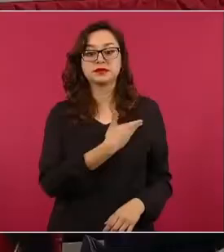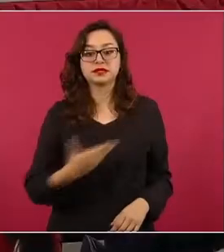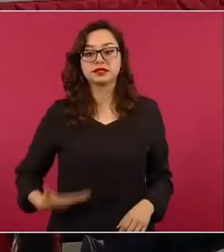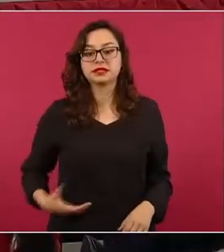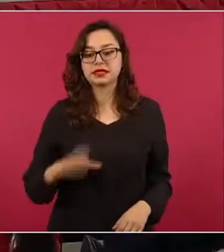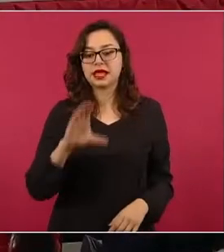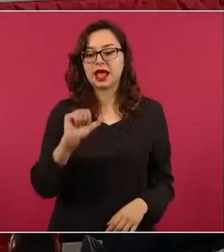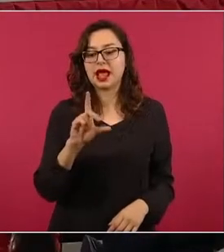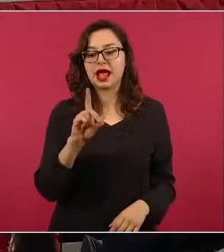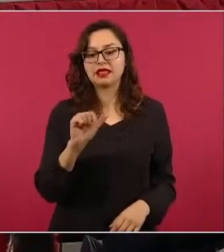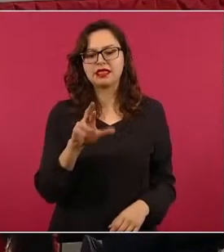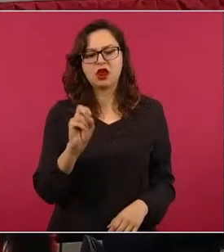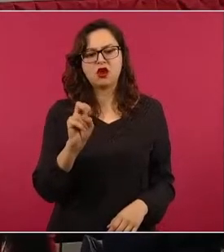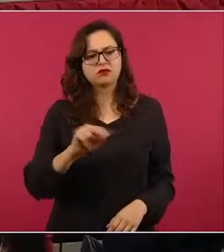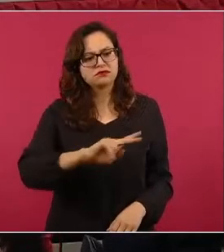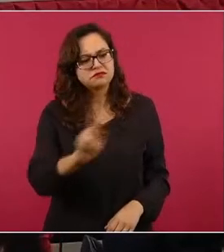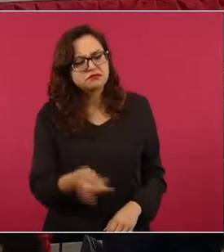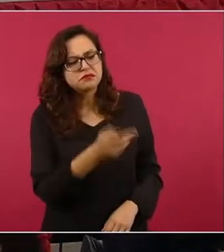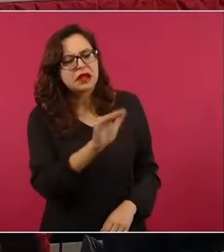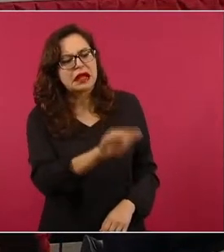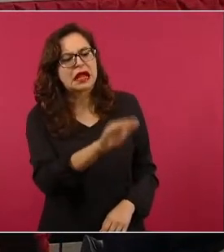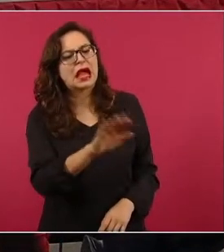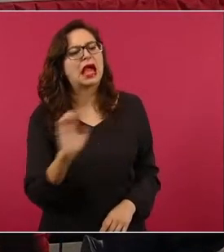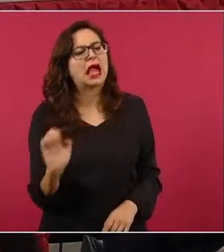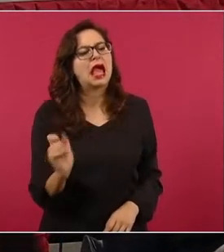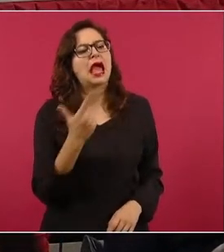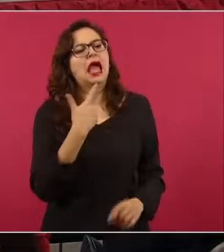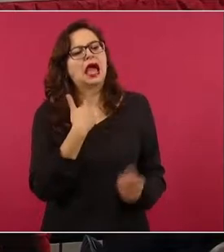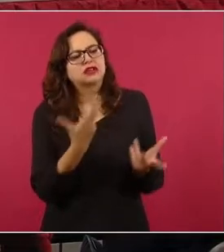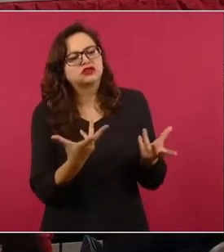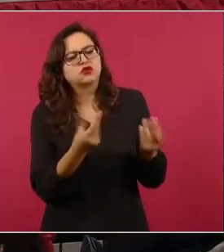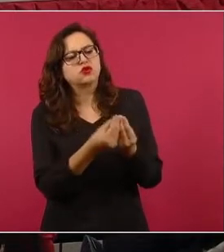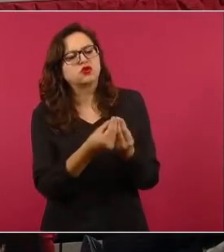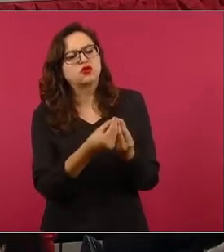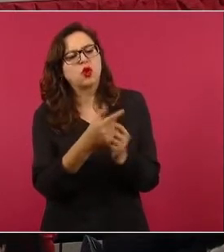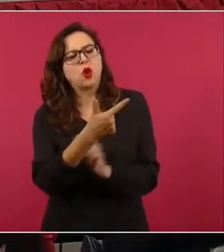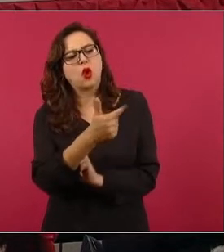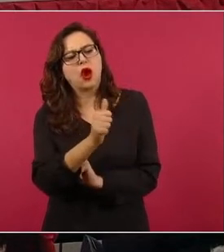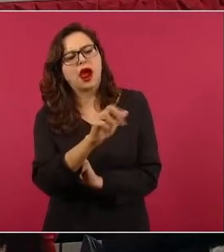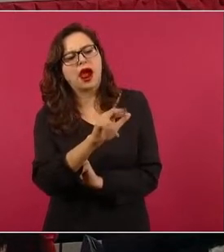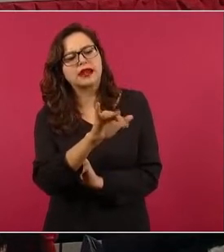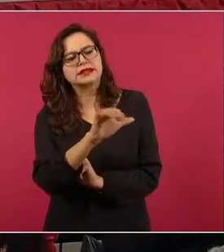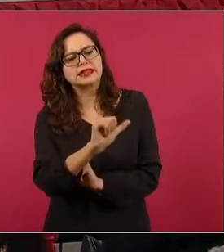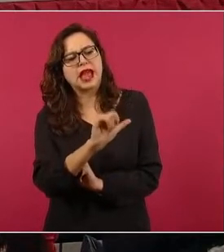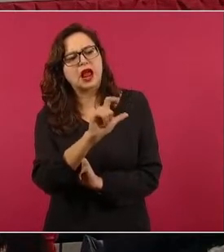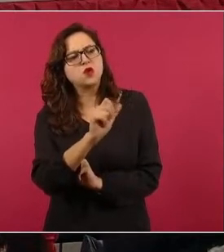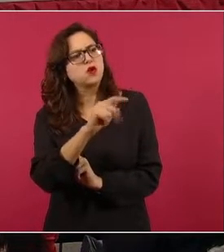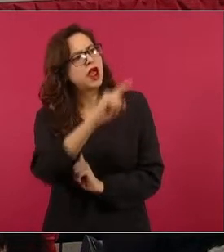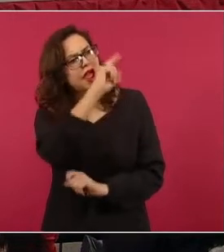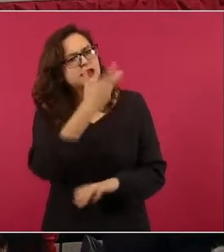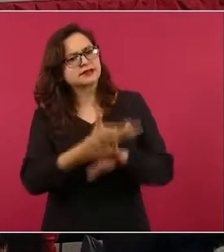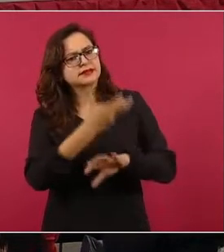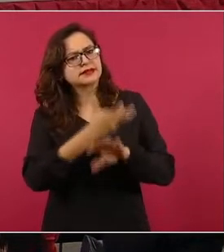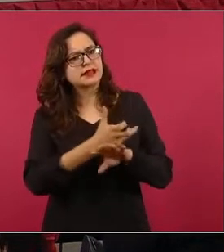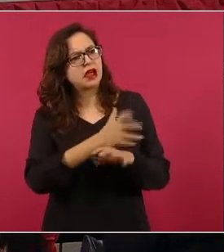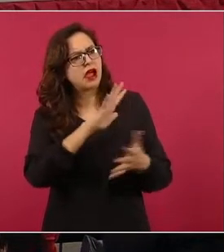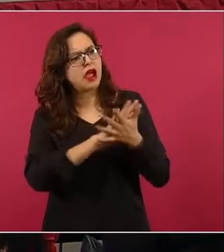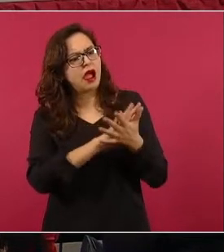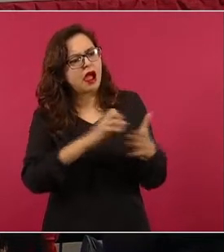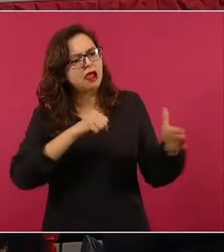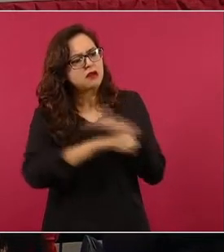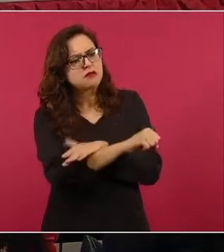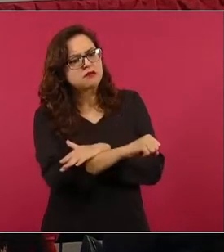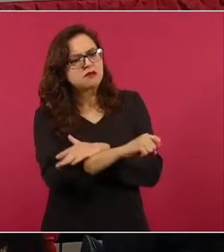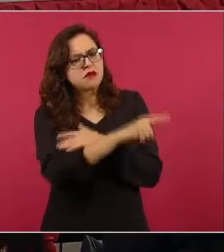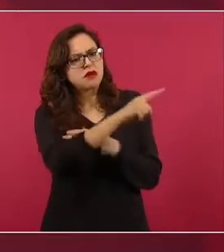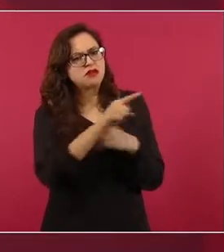sobre Genaro García Luna, su exsecretario de Seguridad Pública, hoy preso en Estados Unidos, acusado de asociarse con